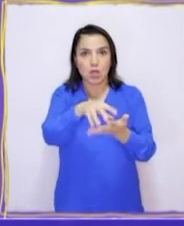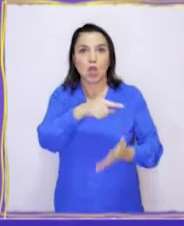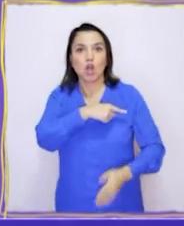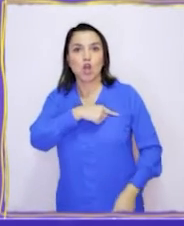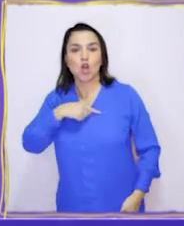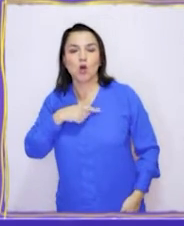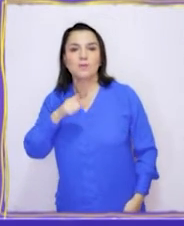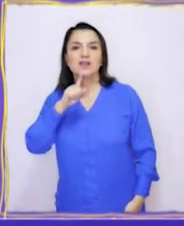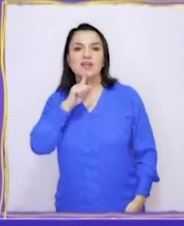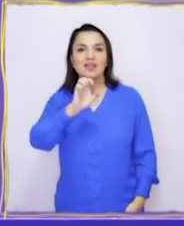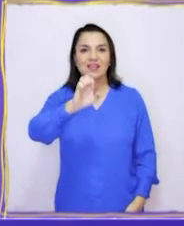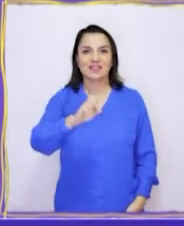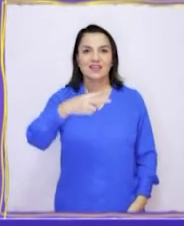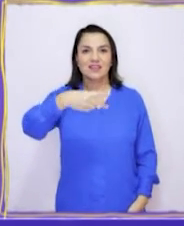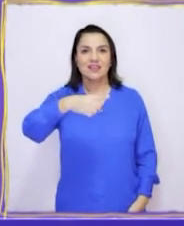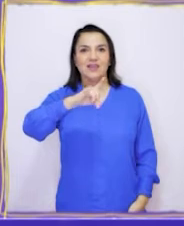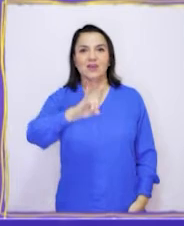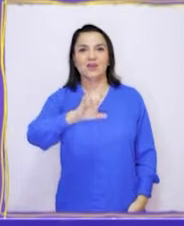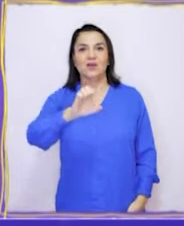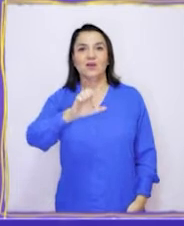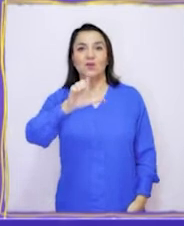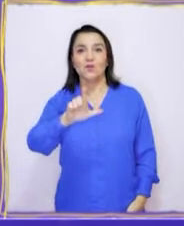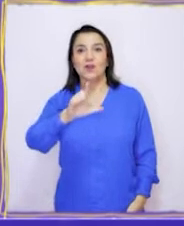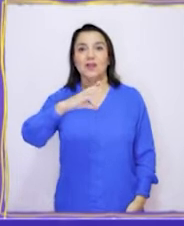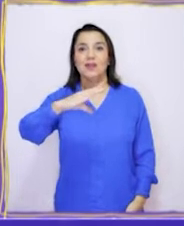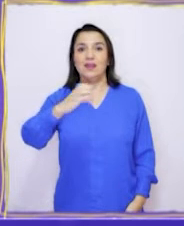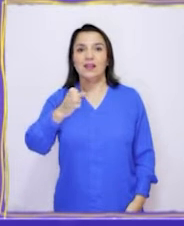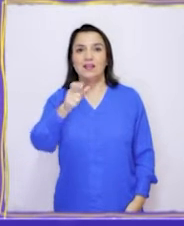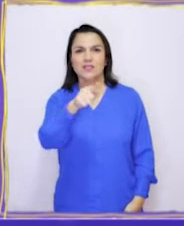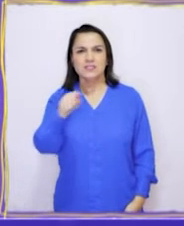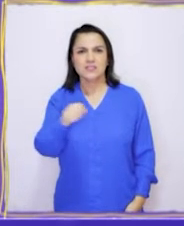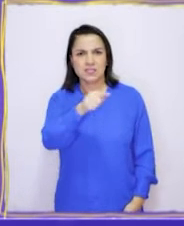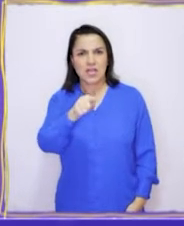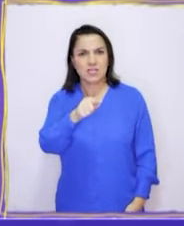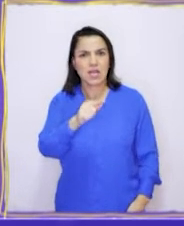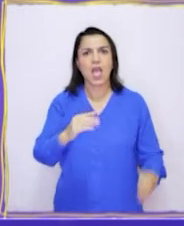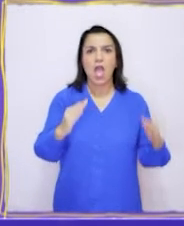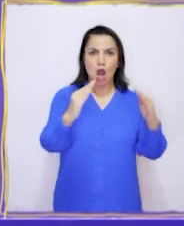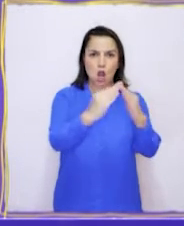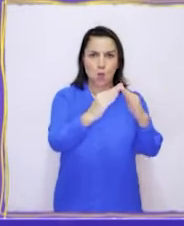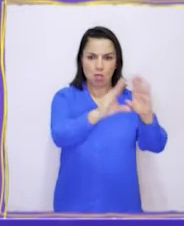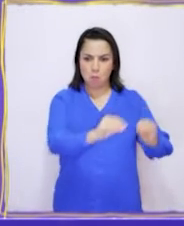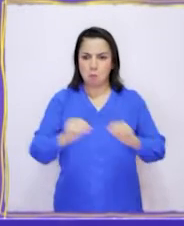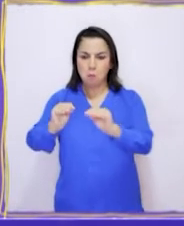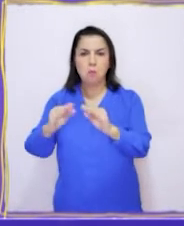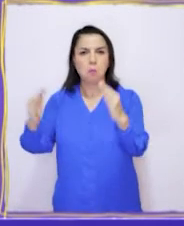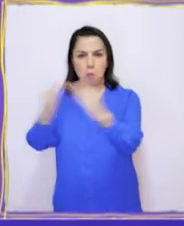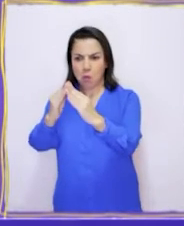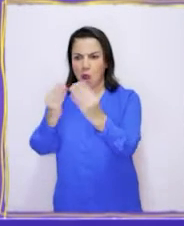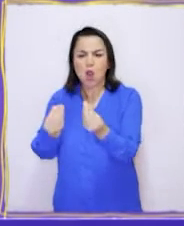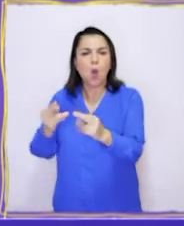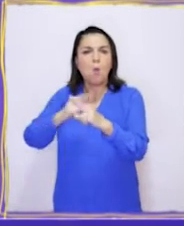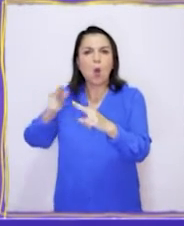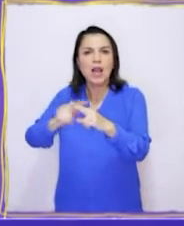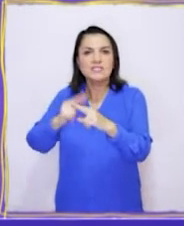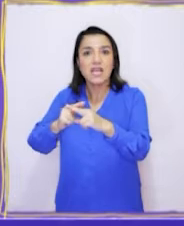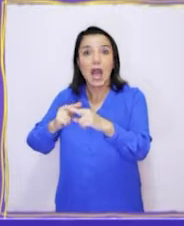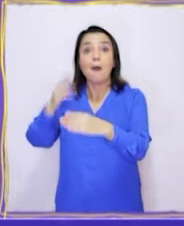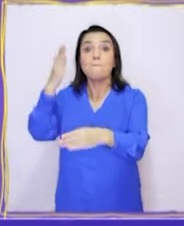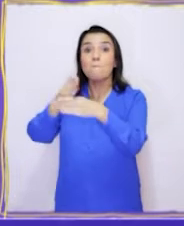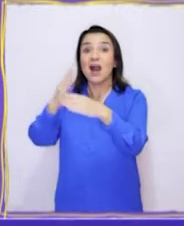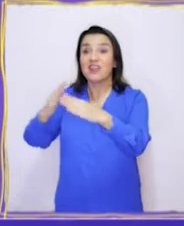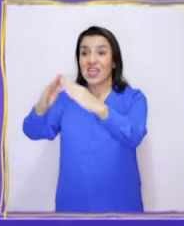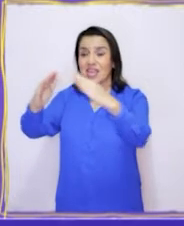Tehuelches, un pueblo originario nómade que tenía viviendas hechas con un armazón de madera cubierta con pieles.